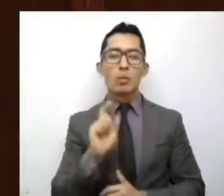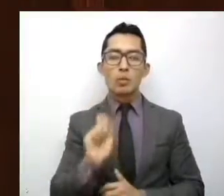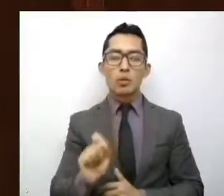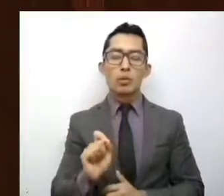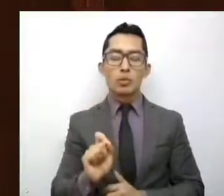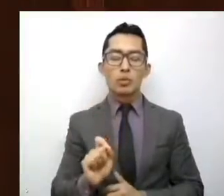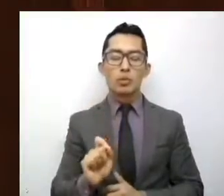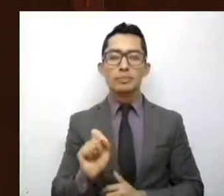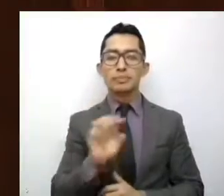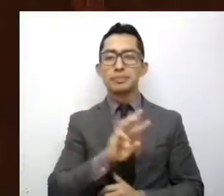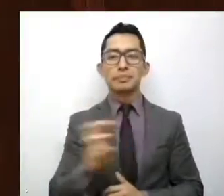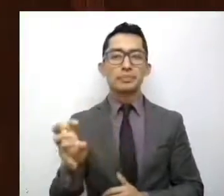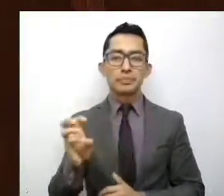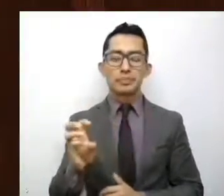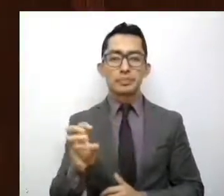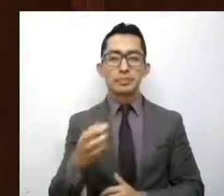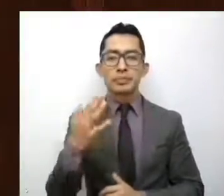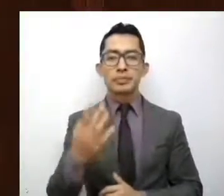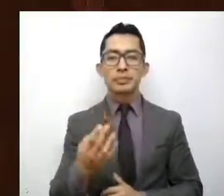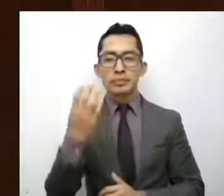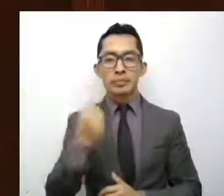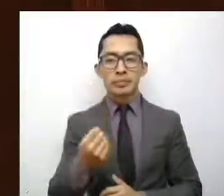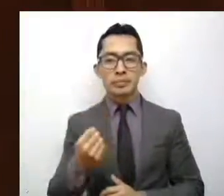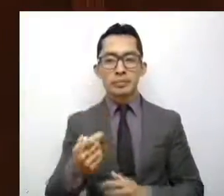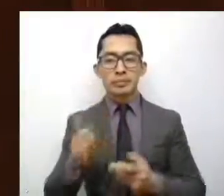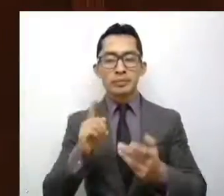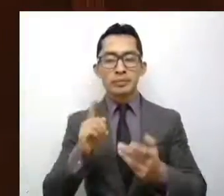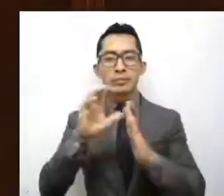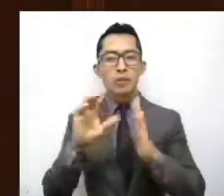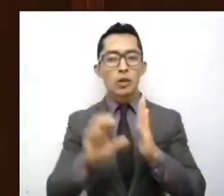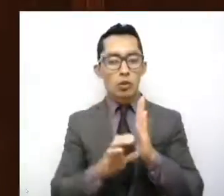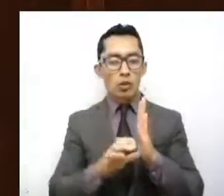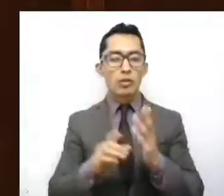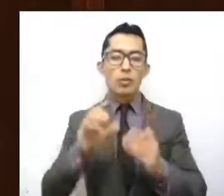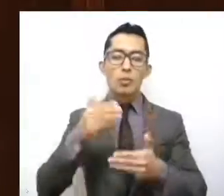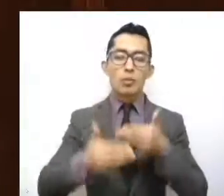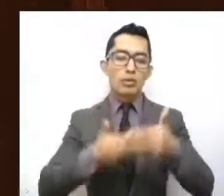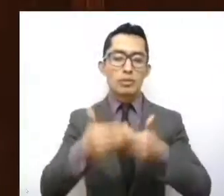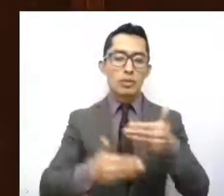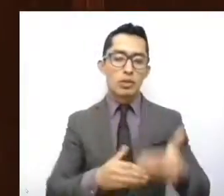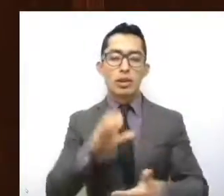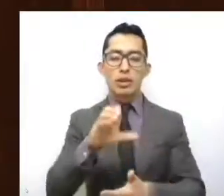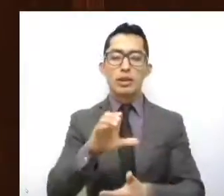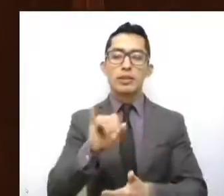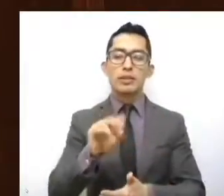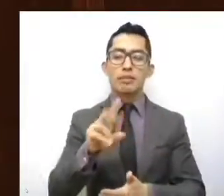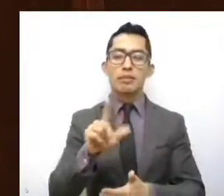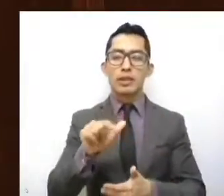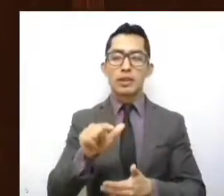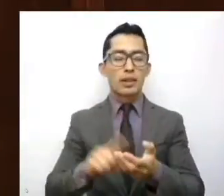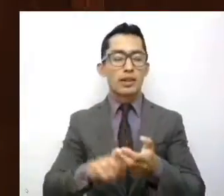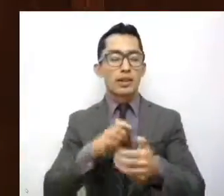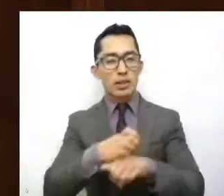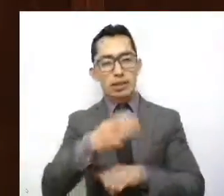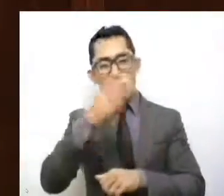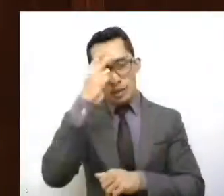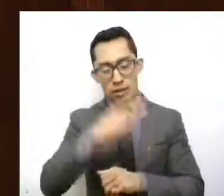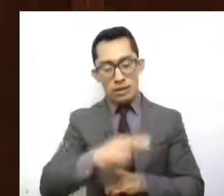.359 del Código de Procedimientos Civiles del Estado de México.